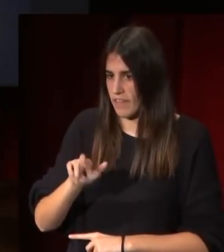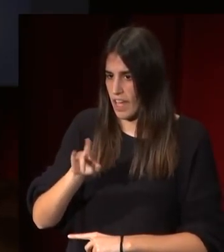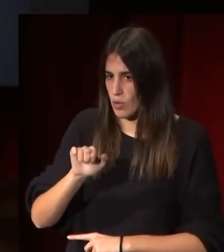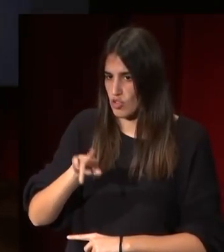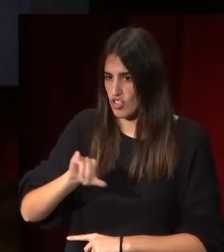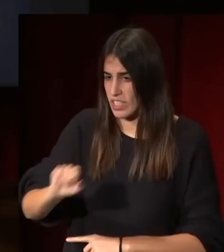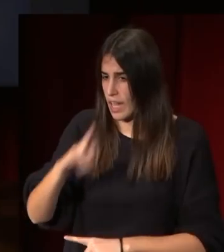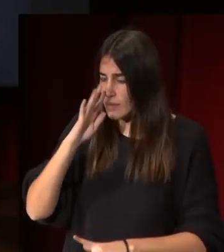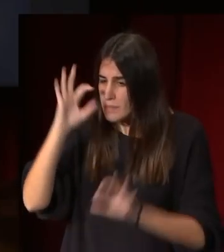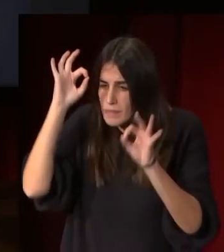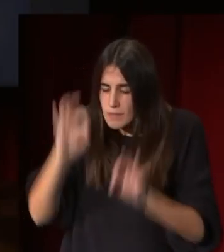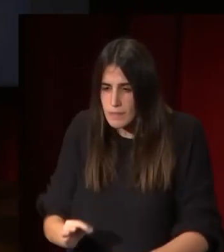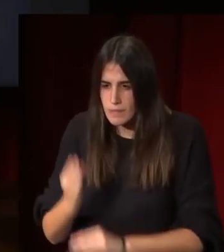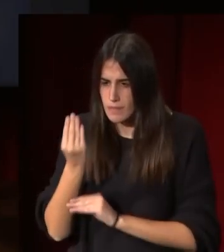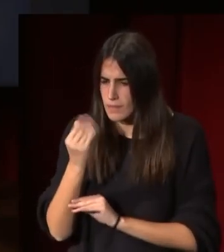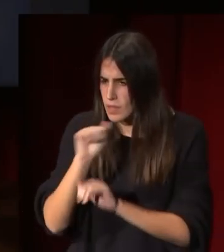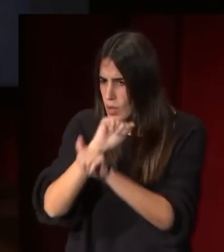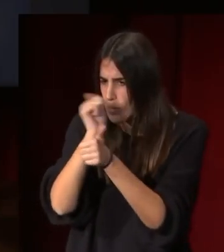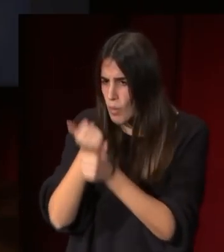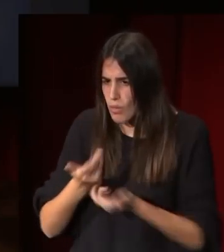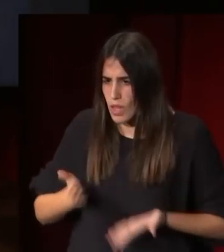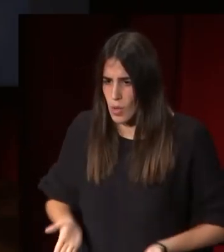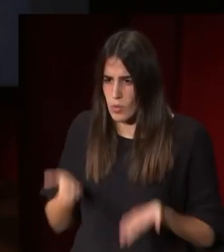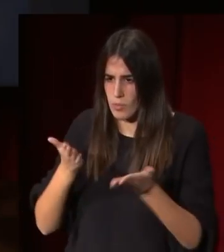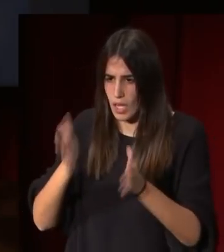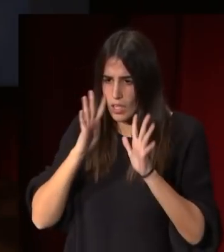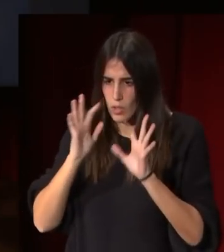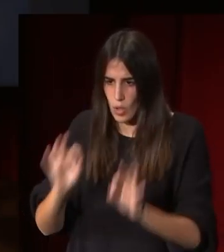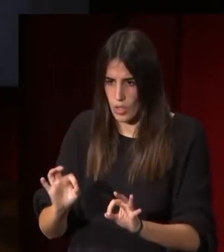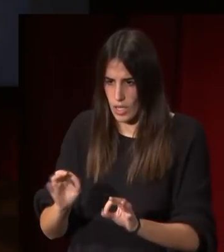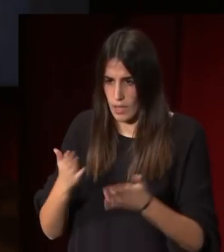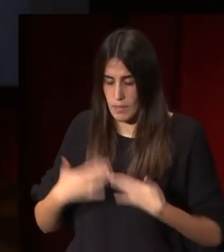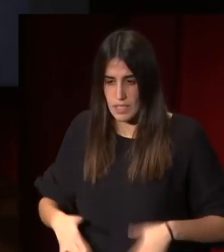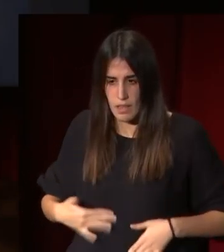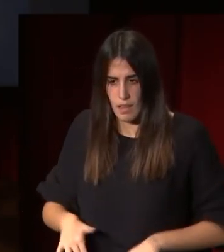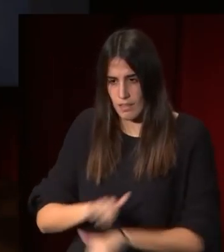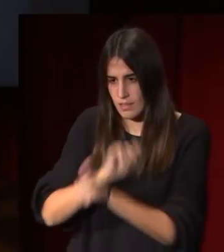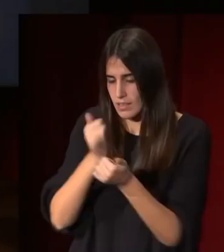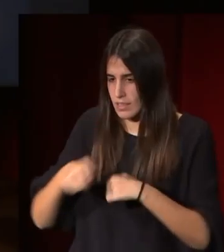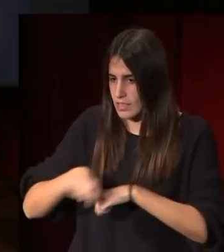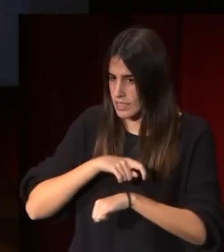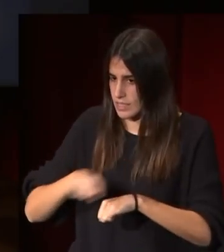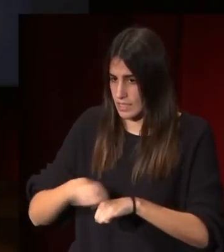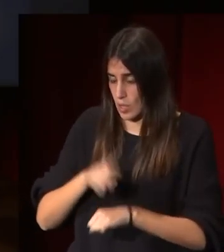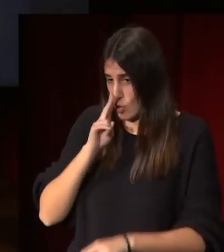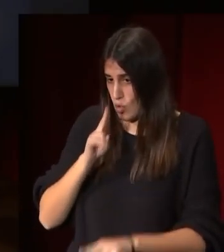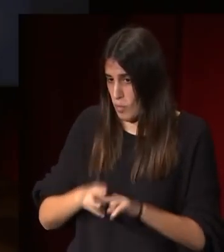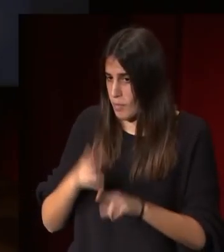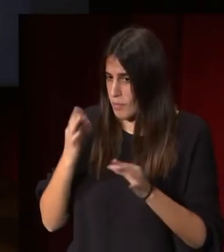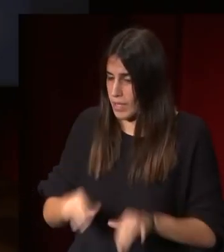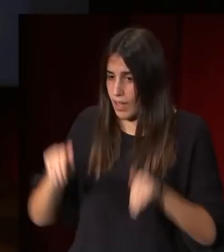la Concordia exactamente con ese modelo de matrona vestida a la romana en este tipo de trono y con ese mismo